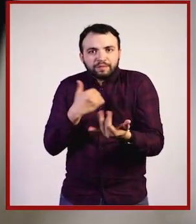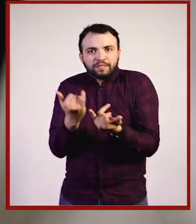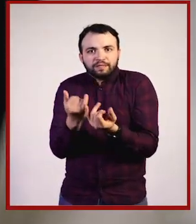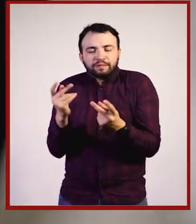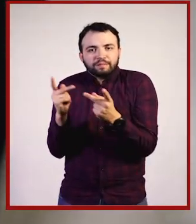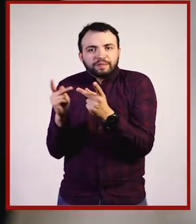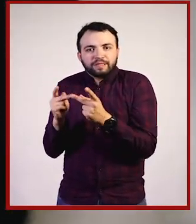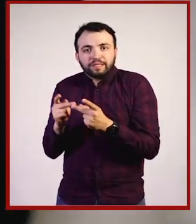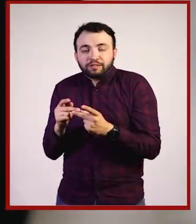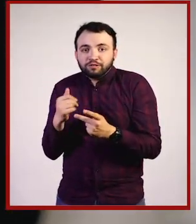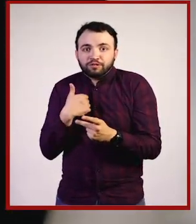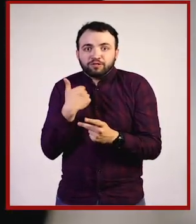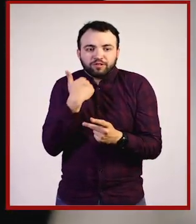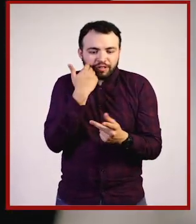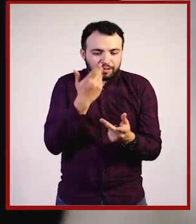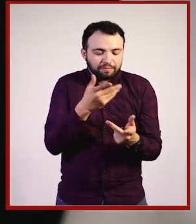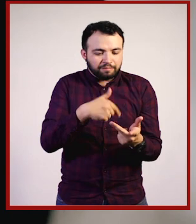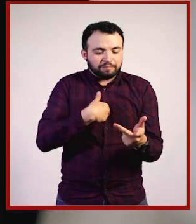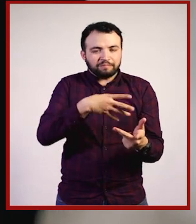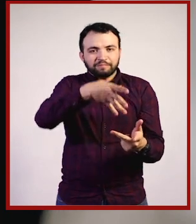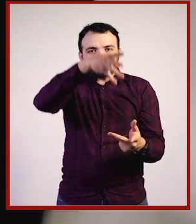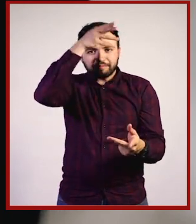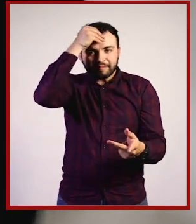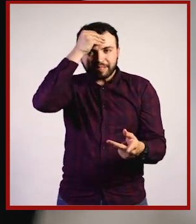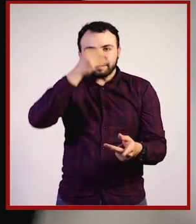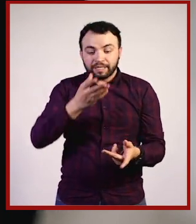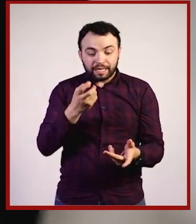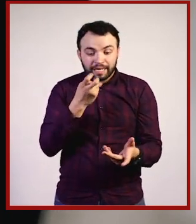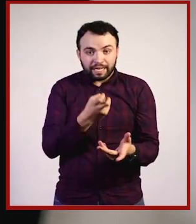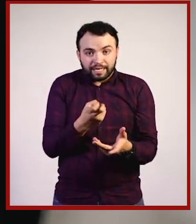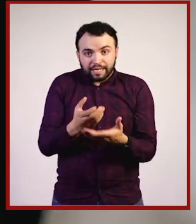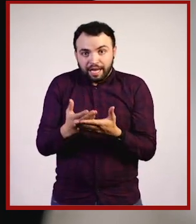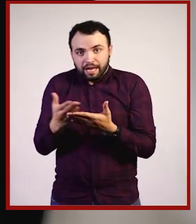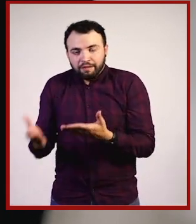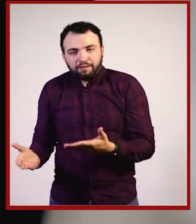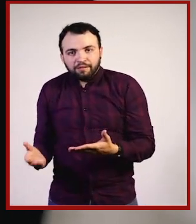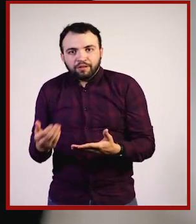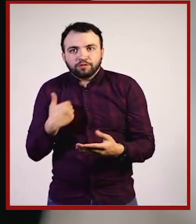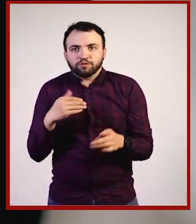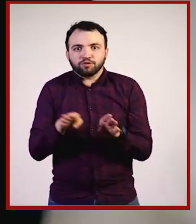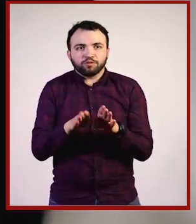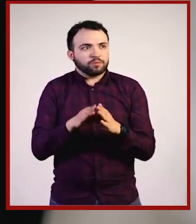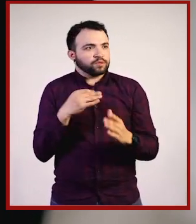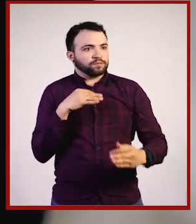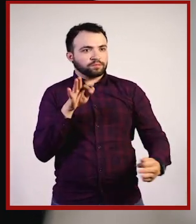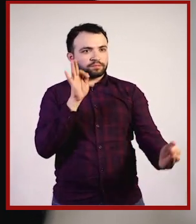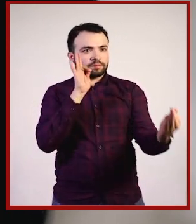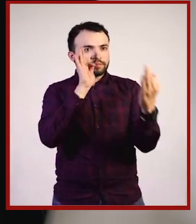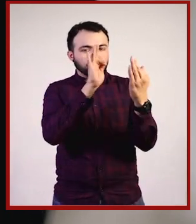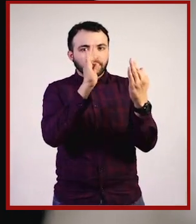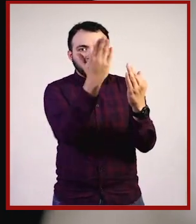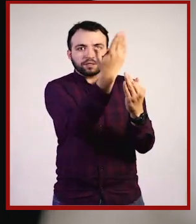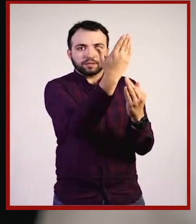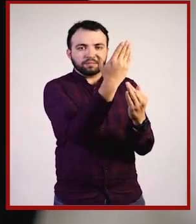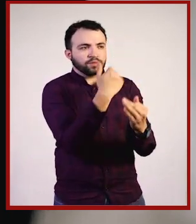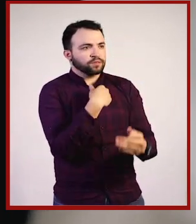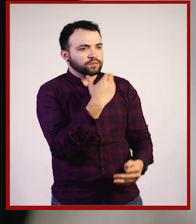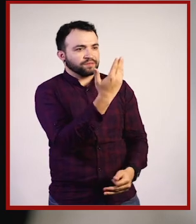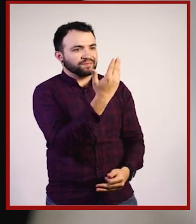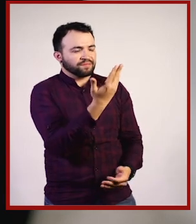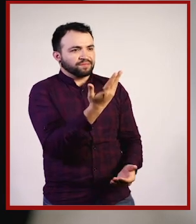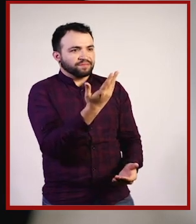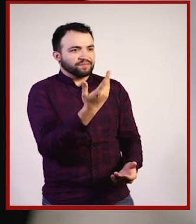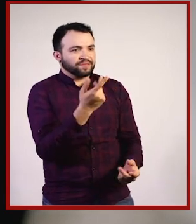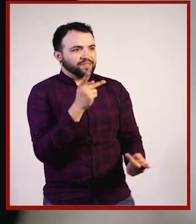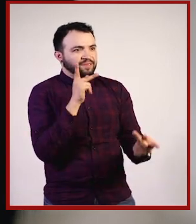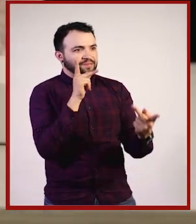destino como él lo había hecho. Y a partir de ese momento fue como si yo me viera en el espejo y la literatura que yo sentía que me quedaba muy lejos porque no